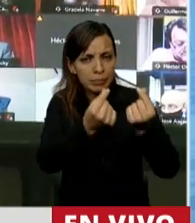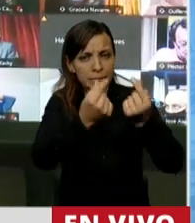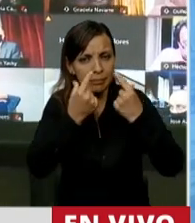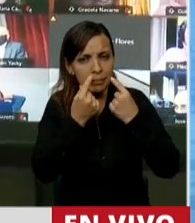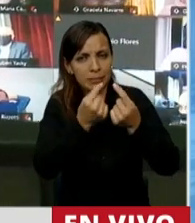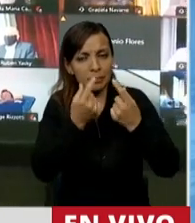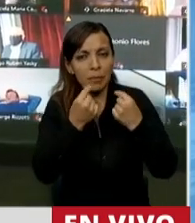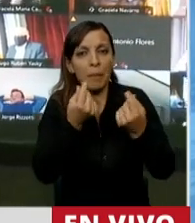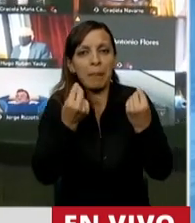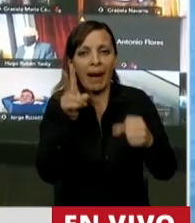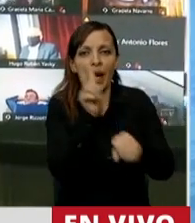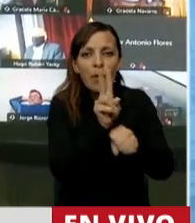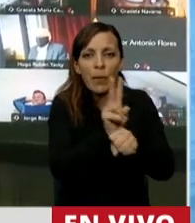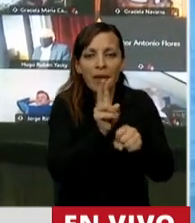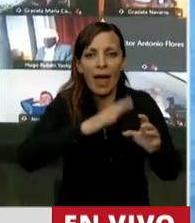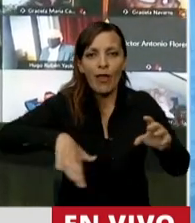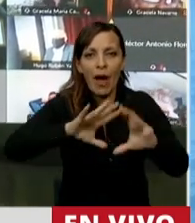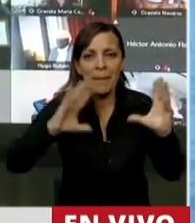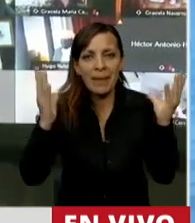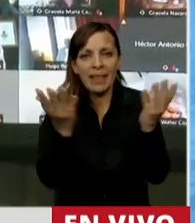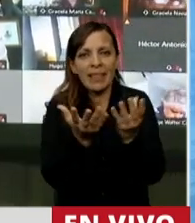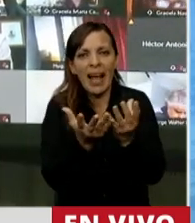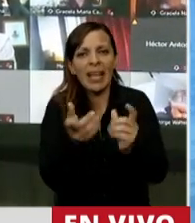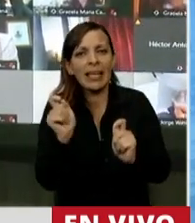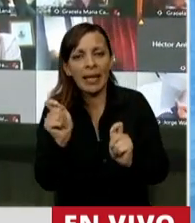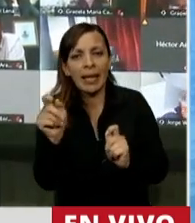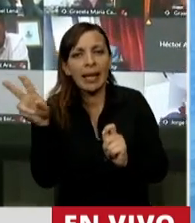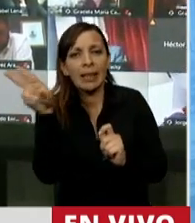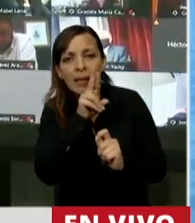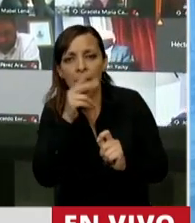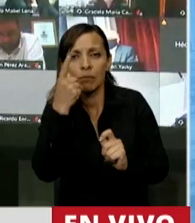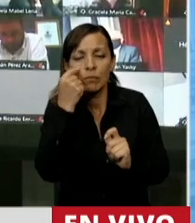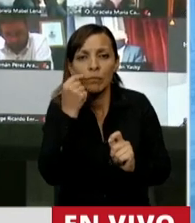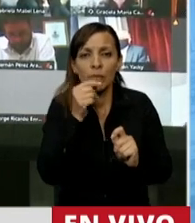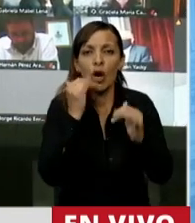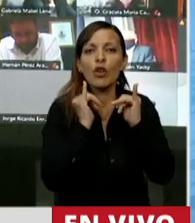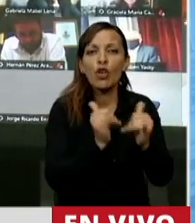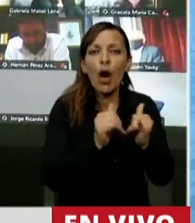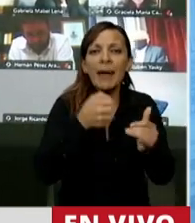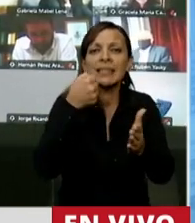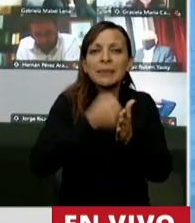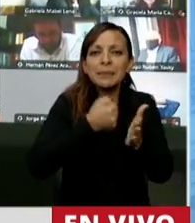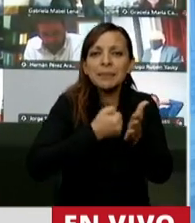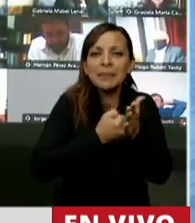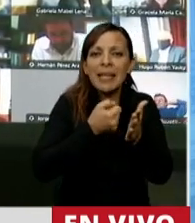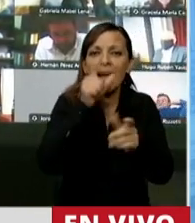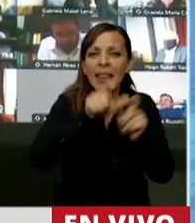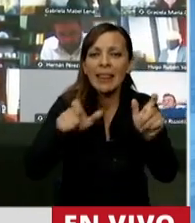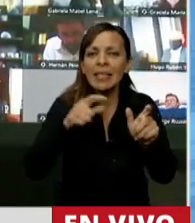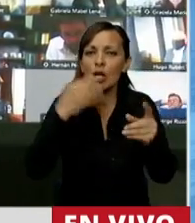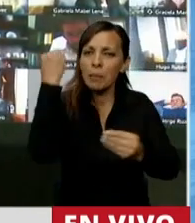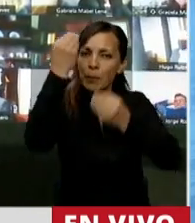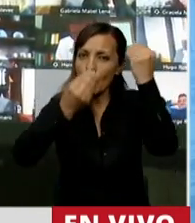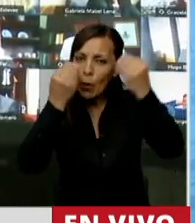en pos del cuidado ambiental son las y los jóvenes militantes, quienes tienen una gran